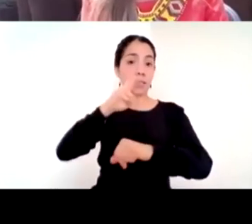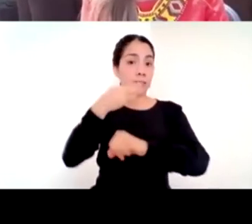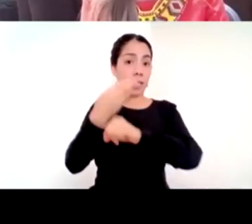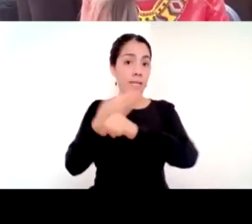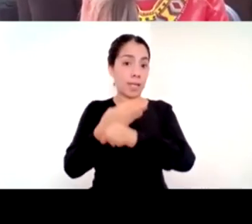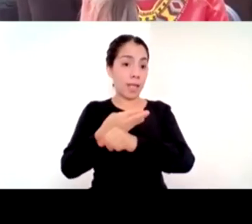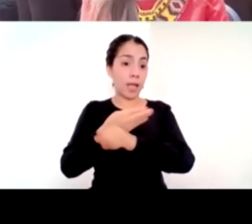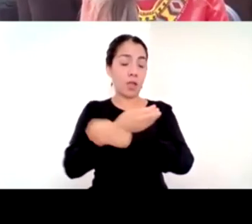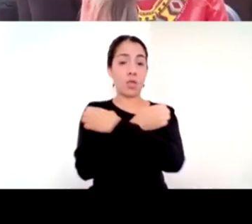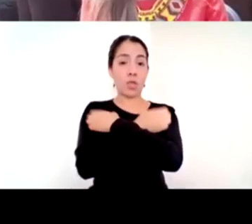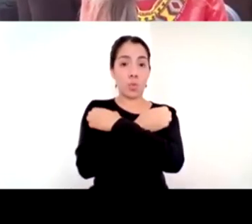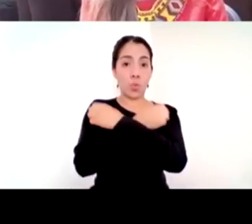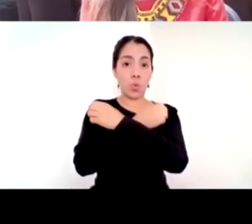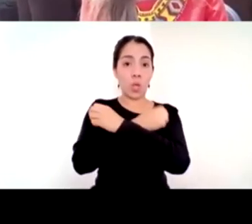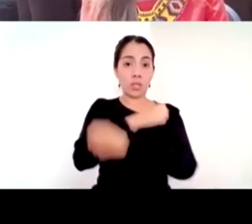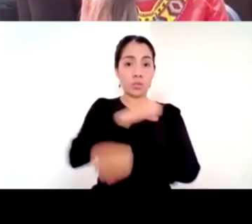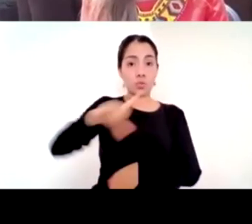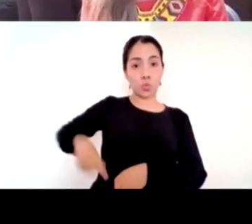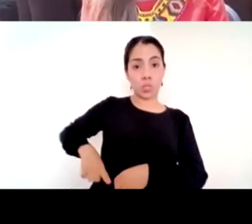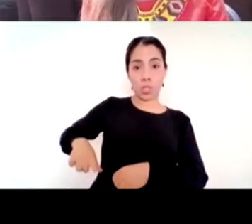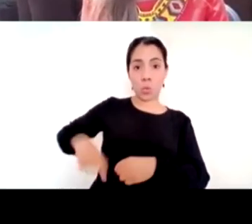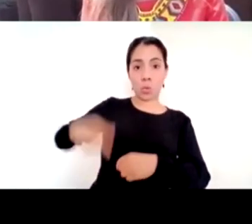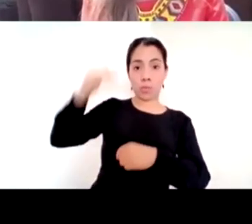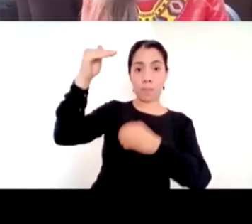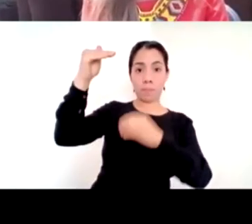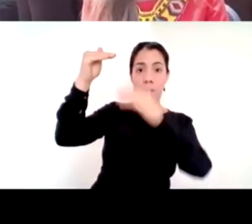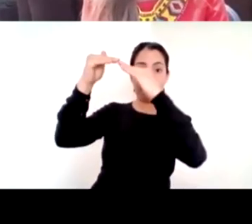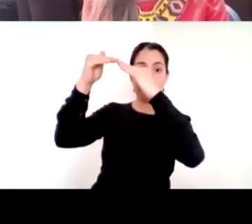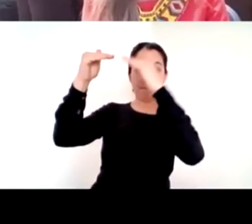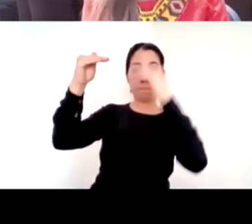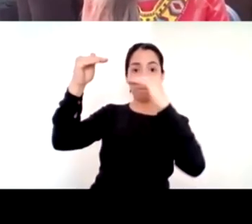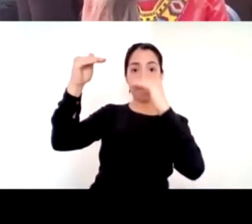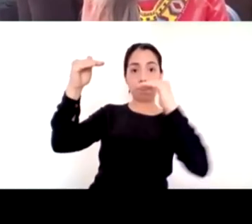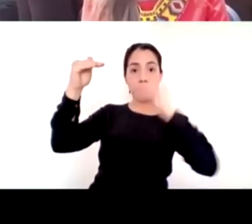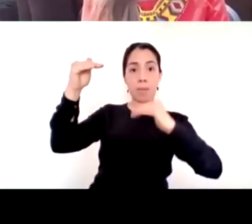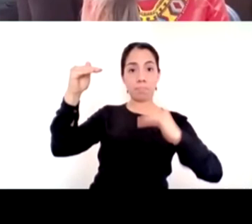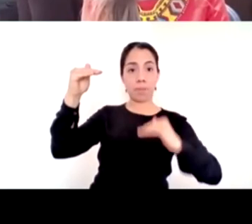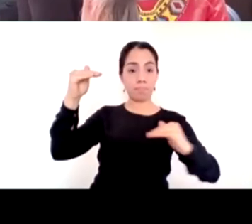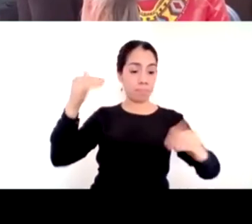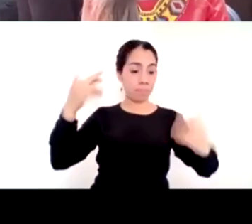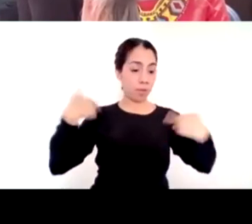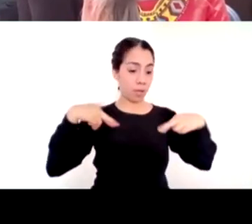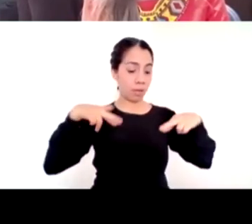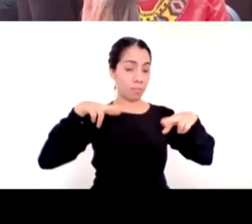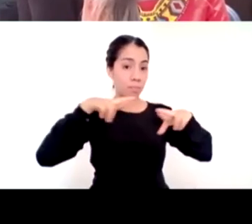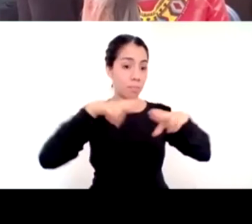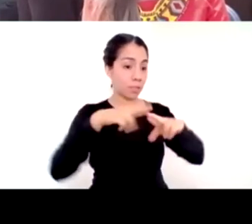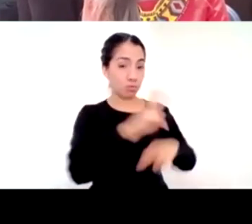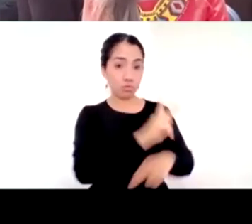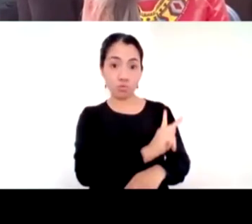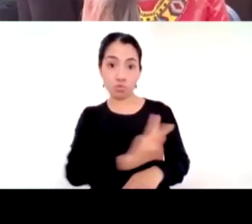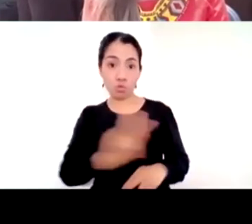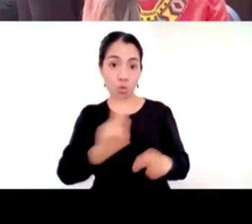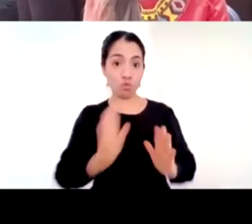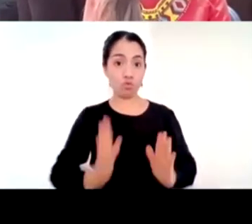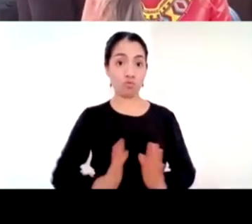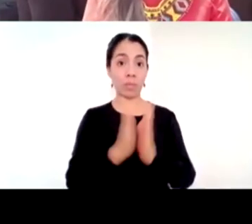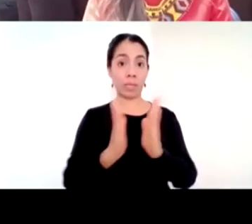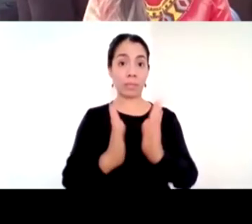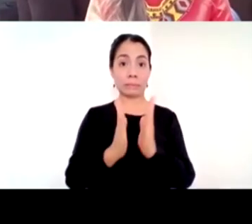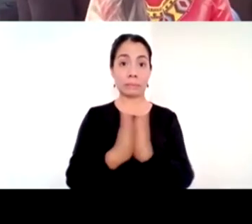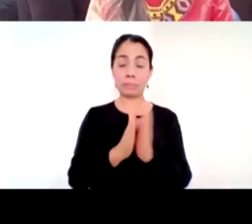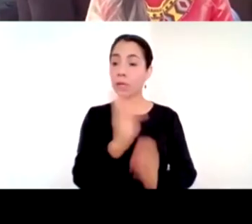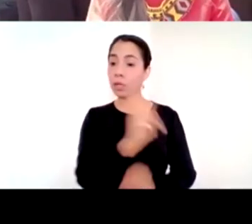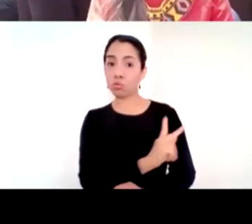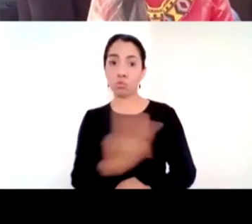y esto nos da una gran lección para el futuro. Y el siguiente punto que quisiera, no obviamente, y